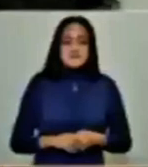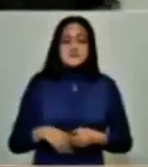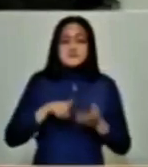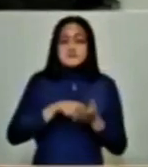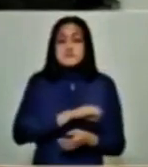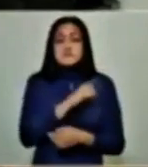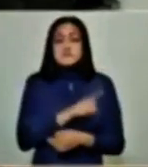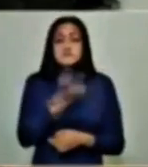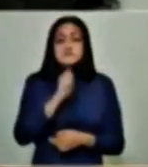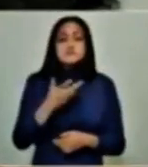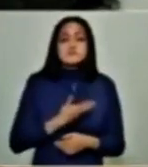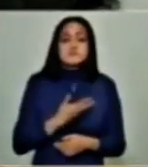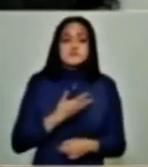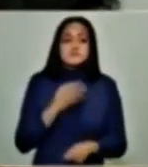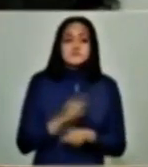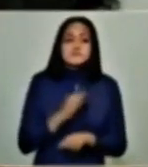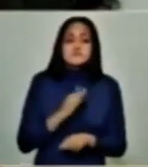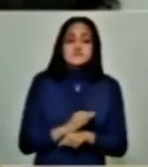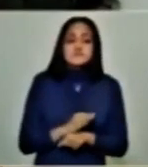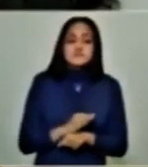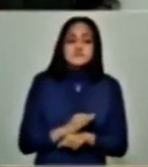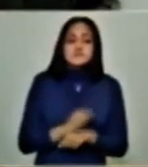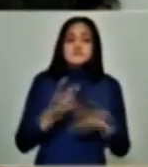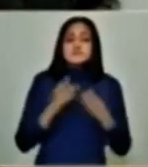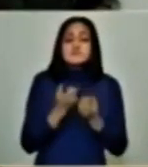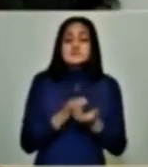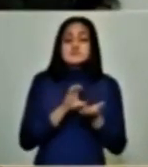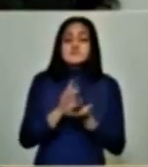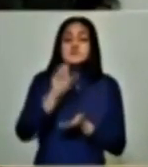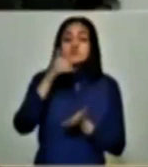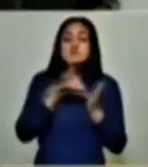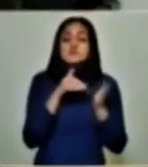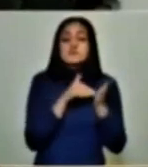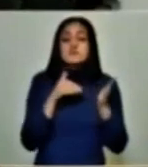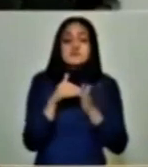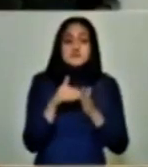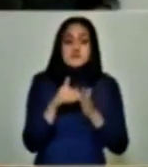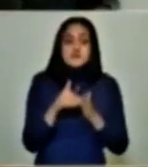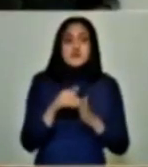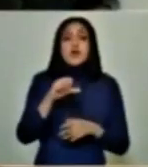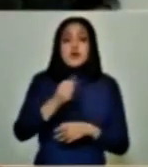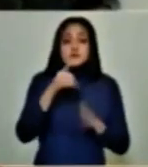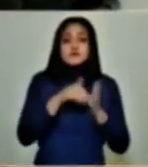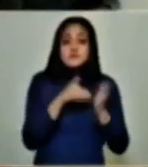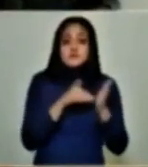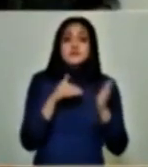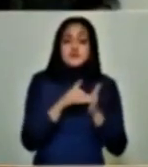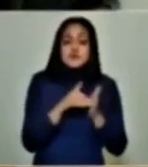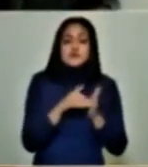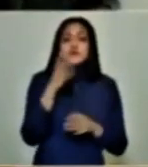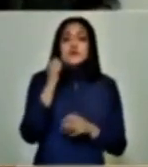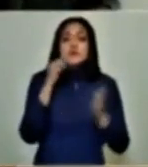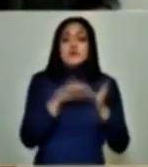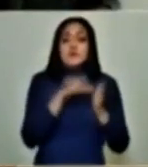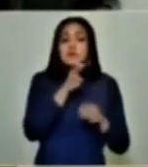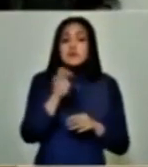Salud, señor, tenemos una asignación de 11 mil millones. De estos 11 mil millones, 9 mil